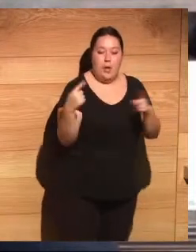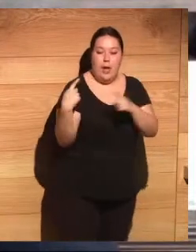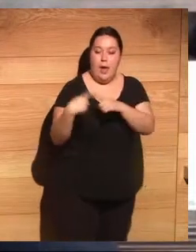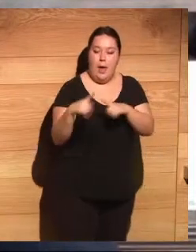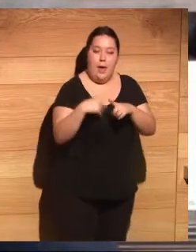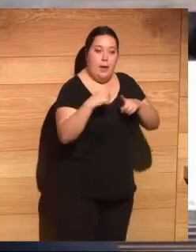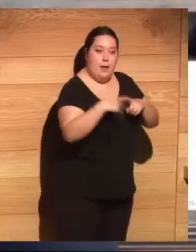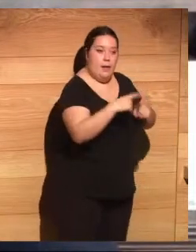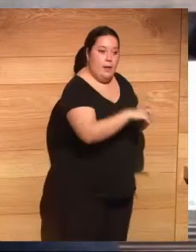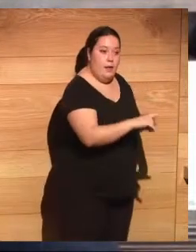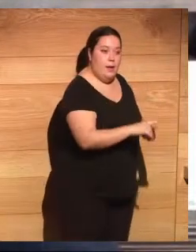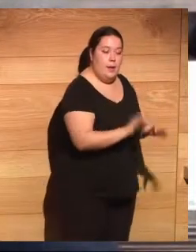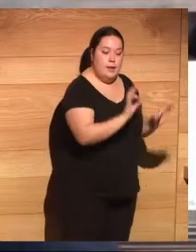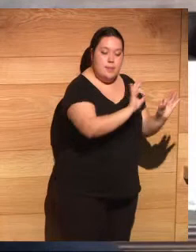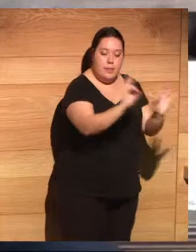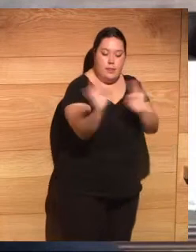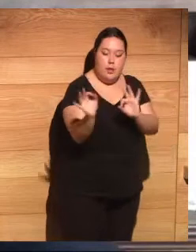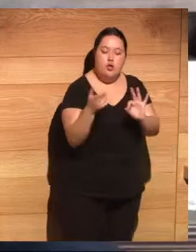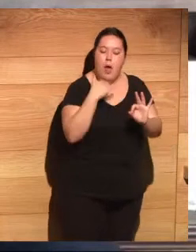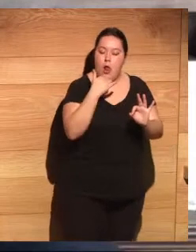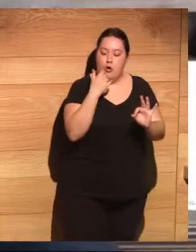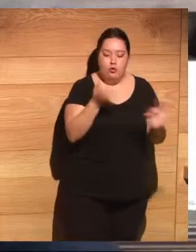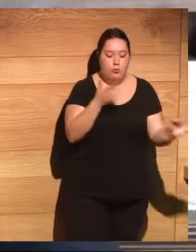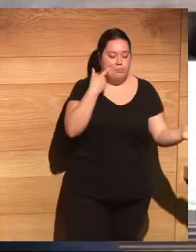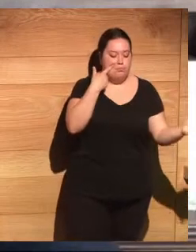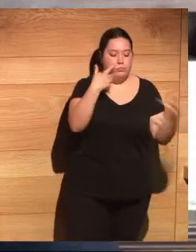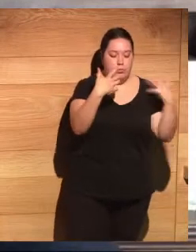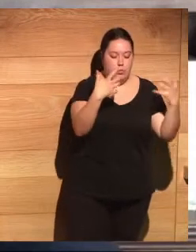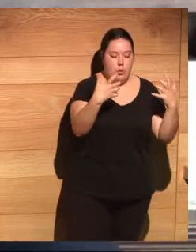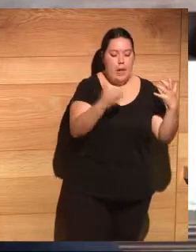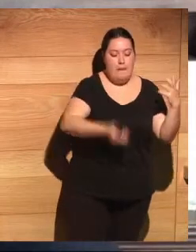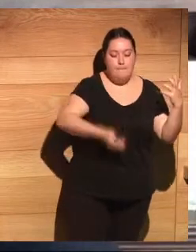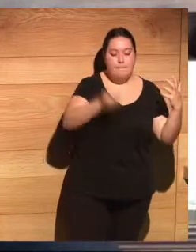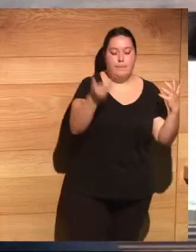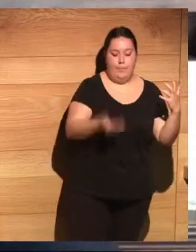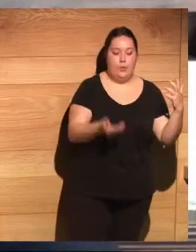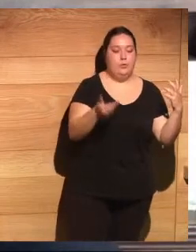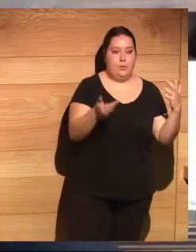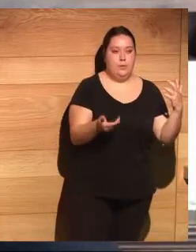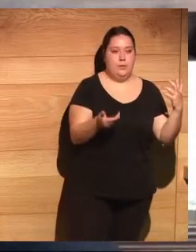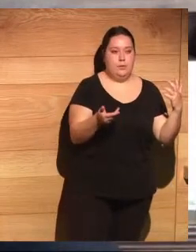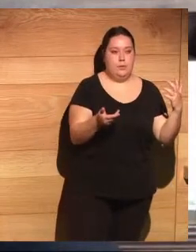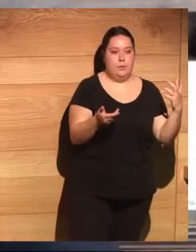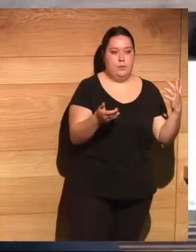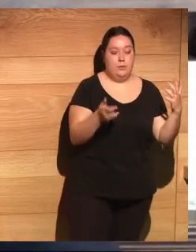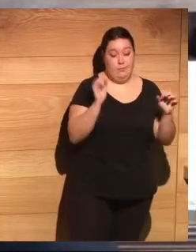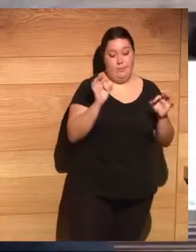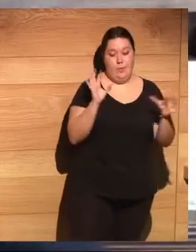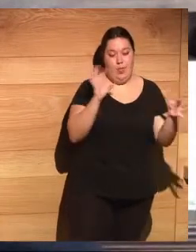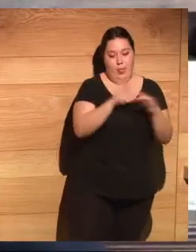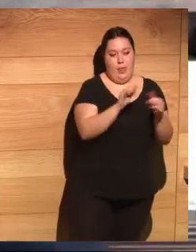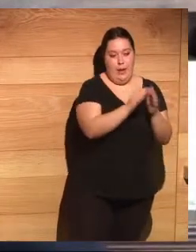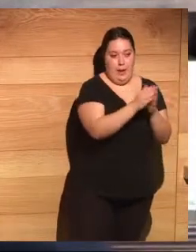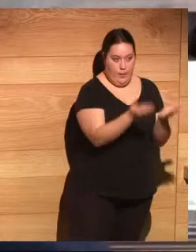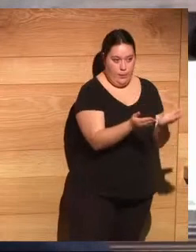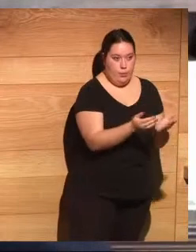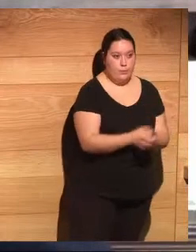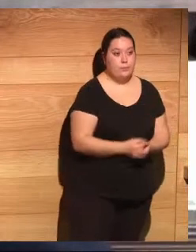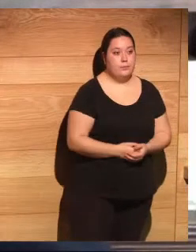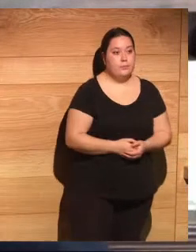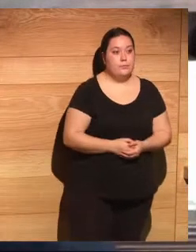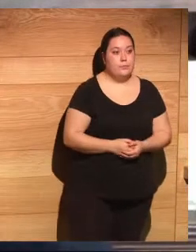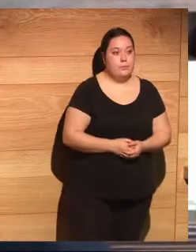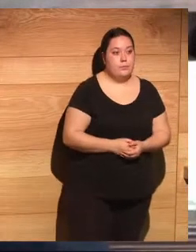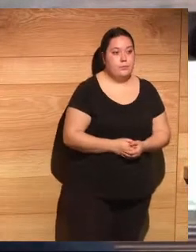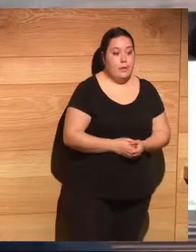yo quisiera resaltar como muy importante de este libro. Este libro lo tenemos ahora